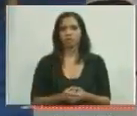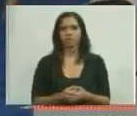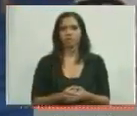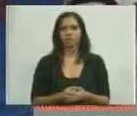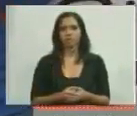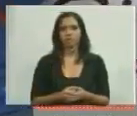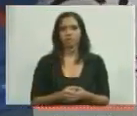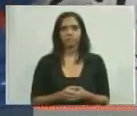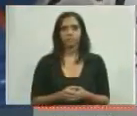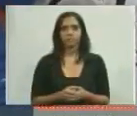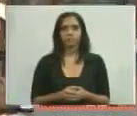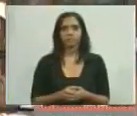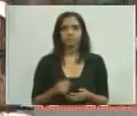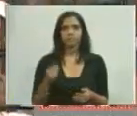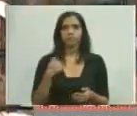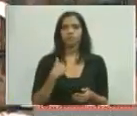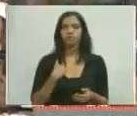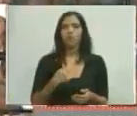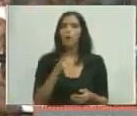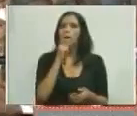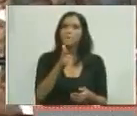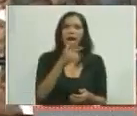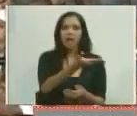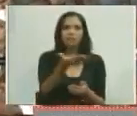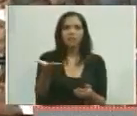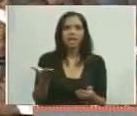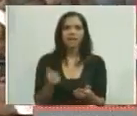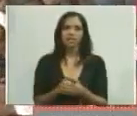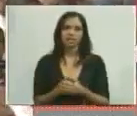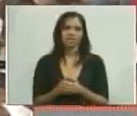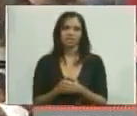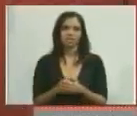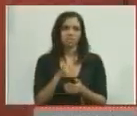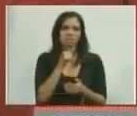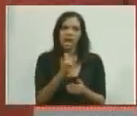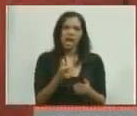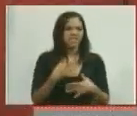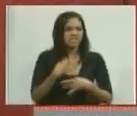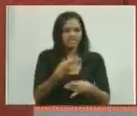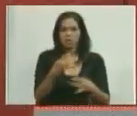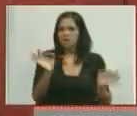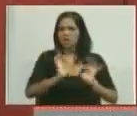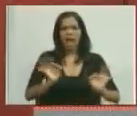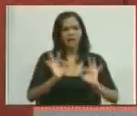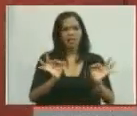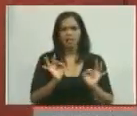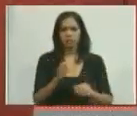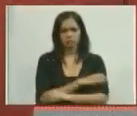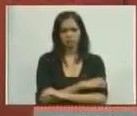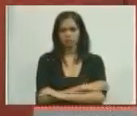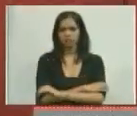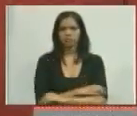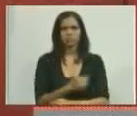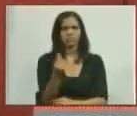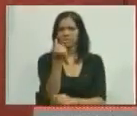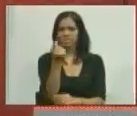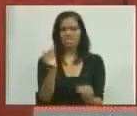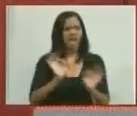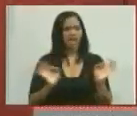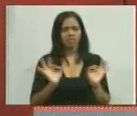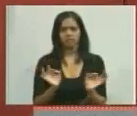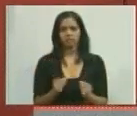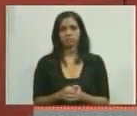No les deseo ningún mal a ustedes, señores escuálidos. Ningún mal. Ningún mal les deseo.